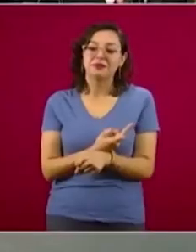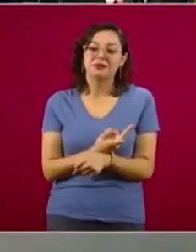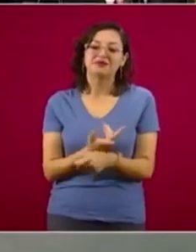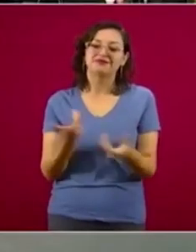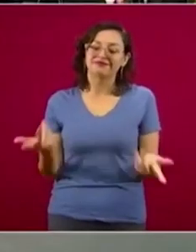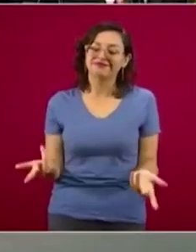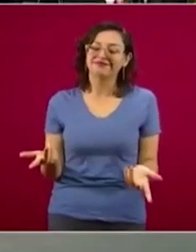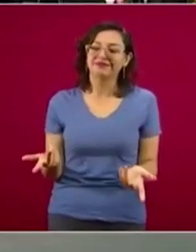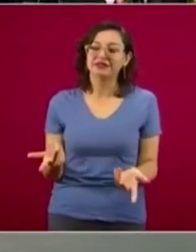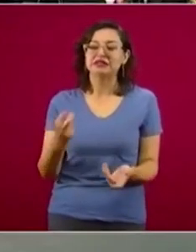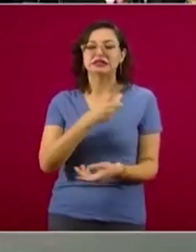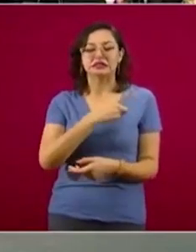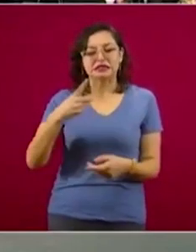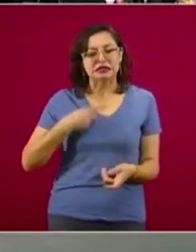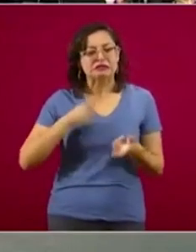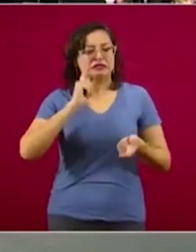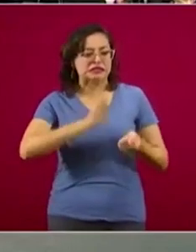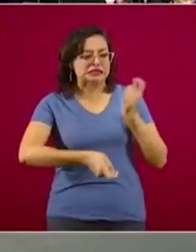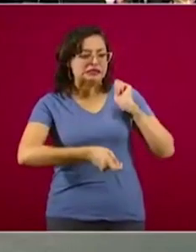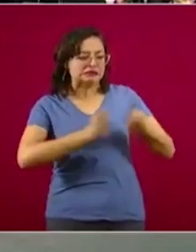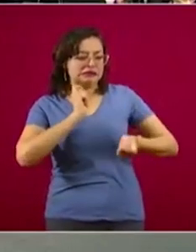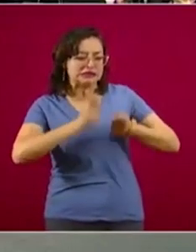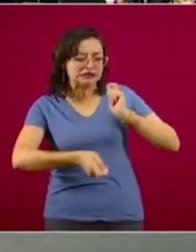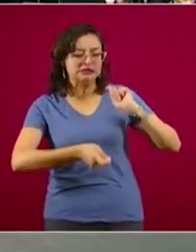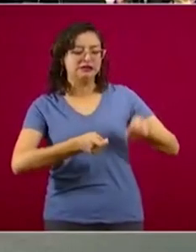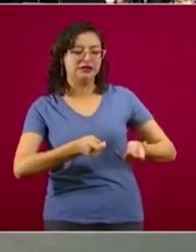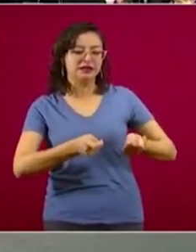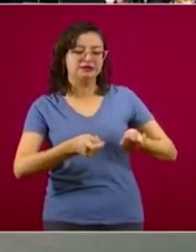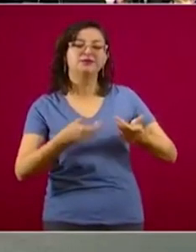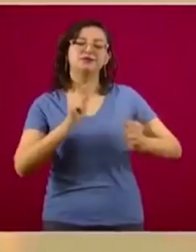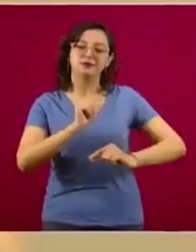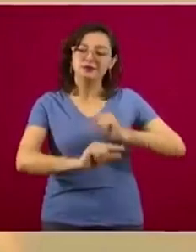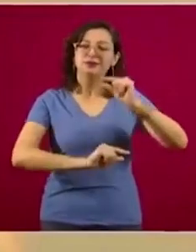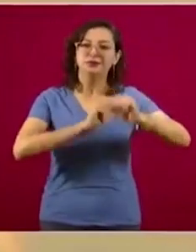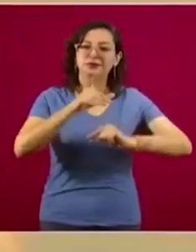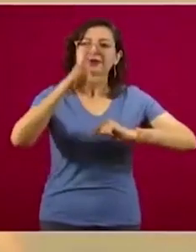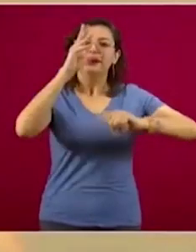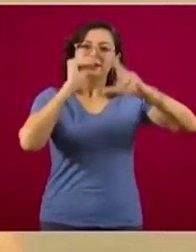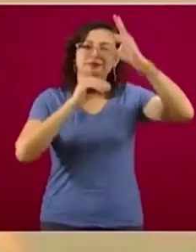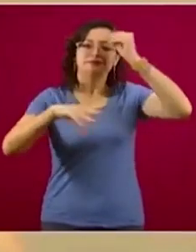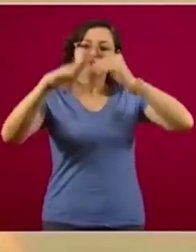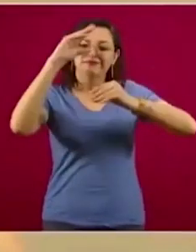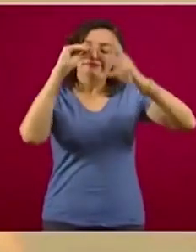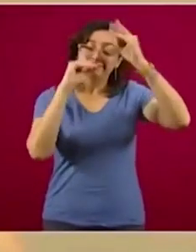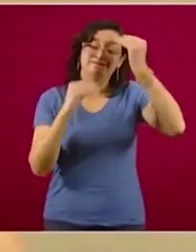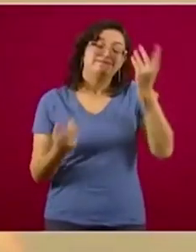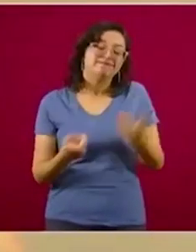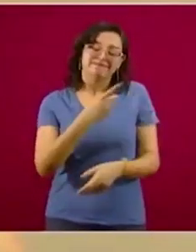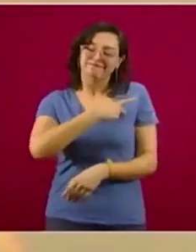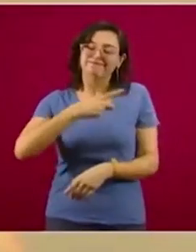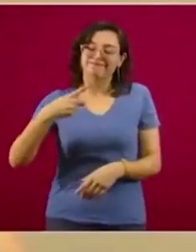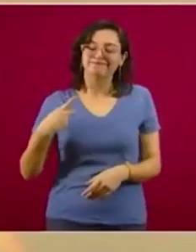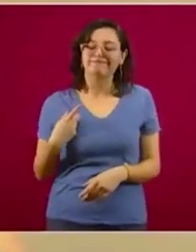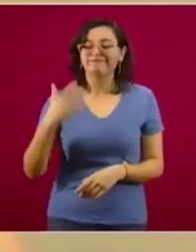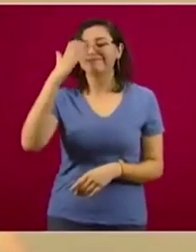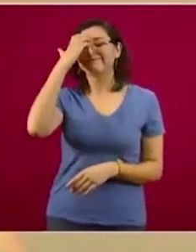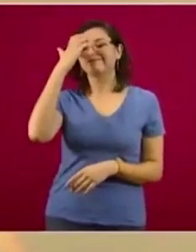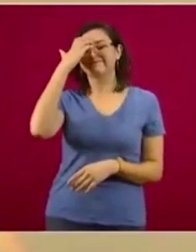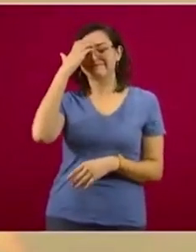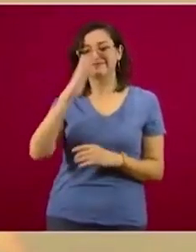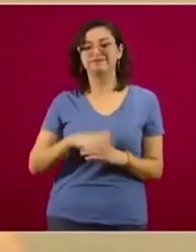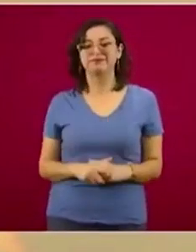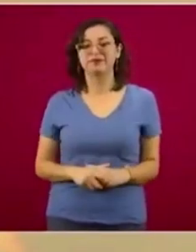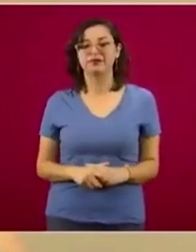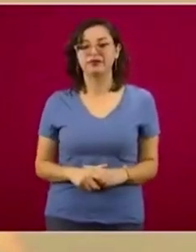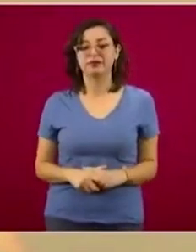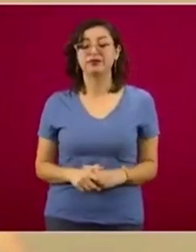hay que estarlas entendiendo a cada paso que van dando. Y nosotros nos tenemos que adaptar a estas epidemias. Lo que sí es que